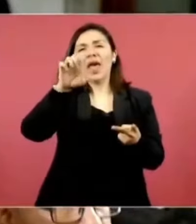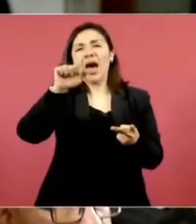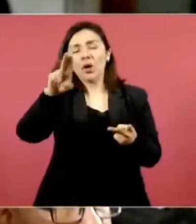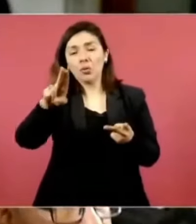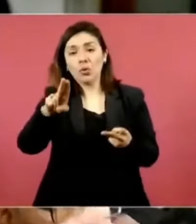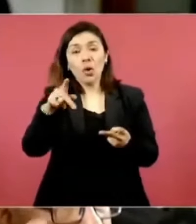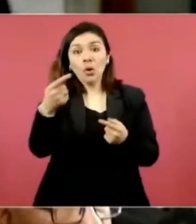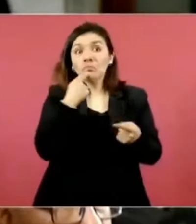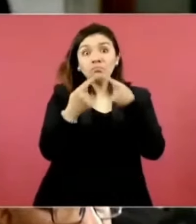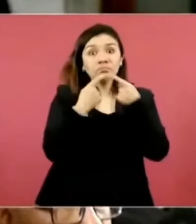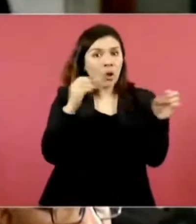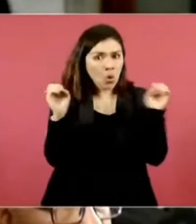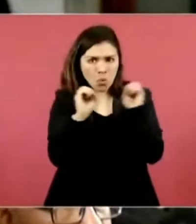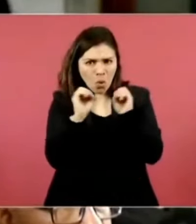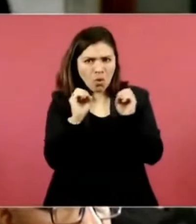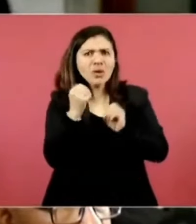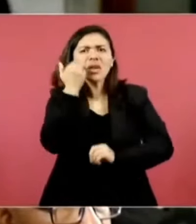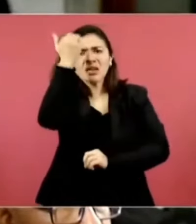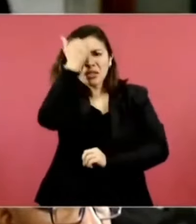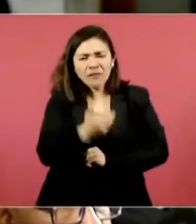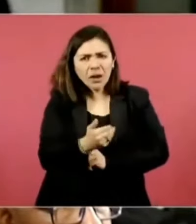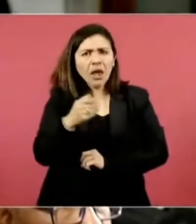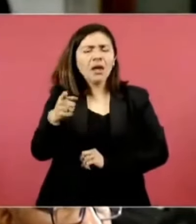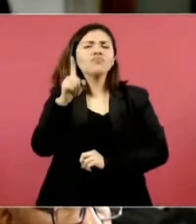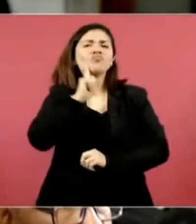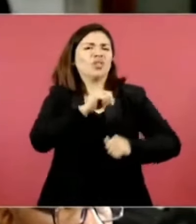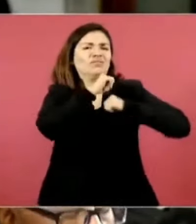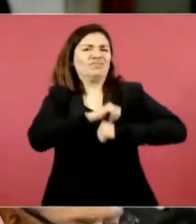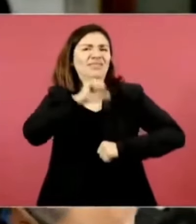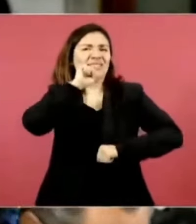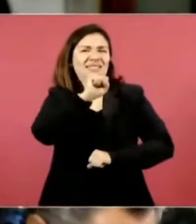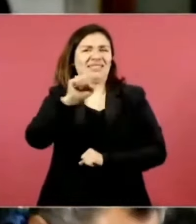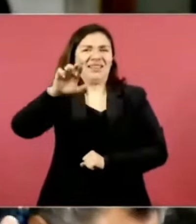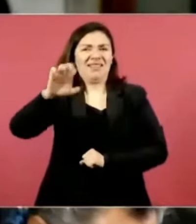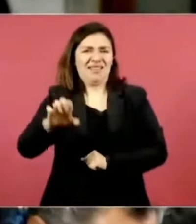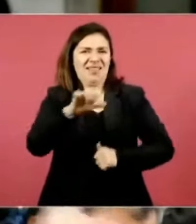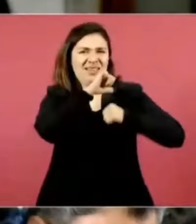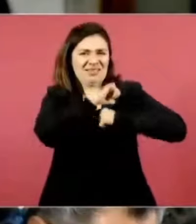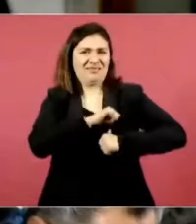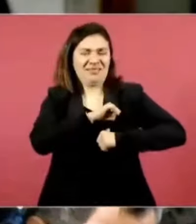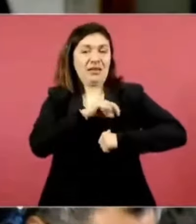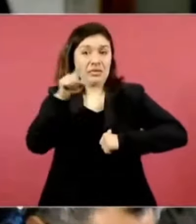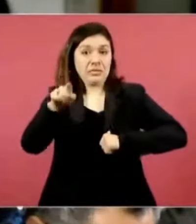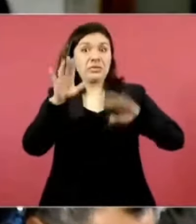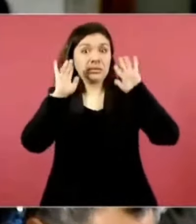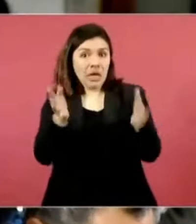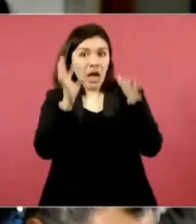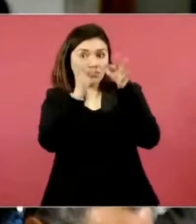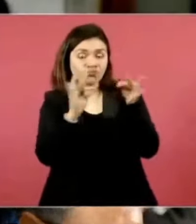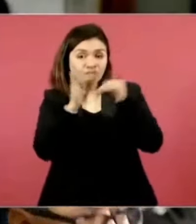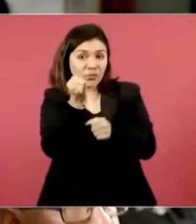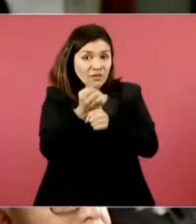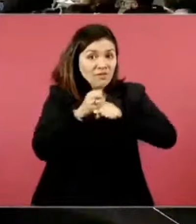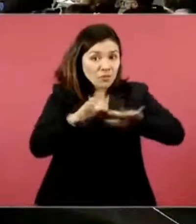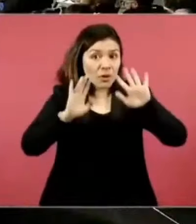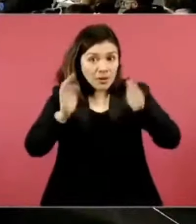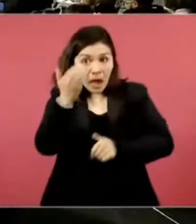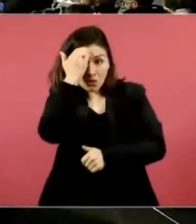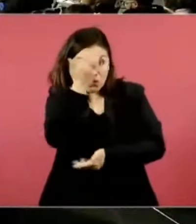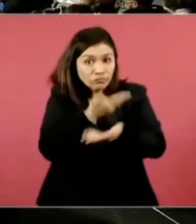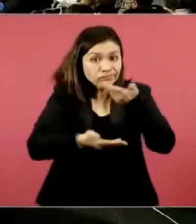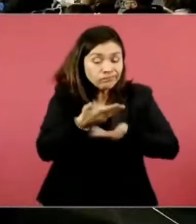este encuentro, conocer si la Secretaria de Relaciones Exteriores, el Bárcenas, ya le haya brindado mayor información al respecto. Gracias.